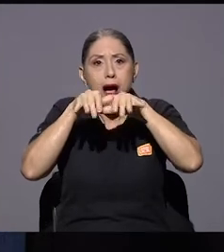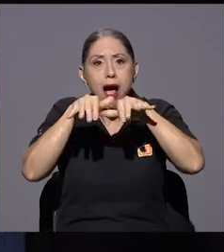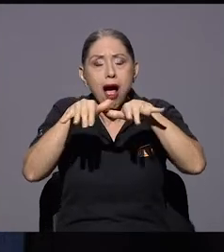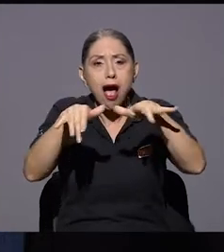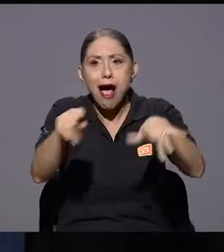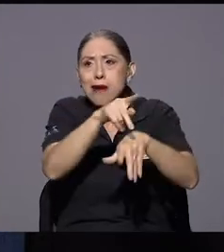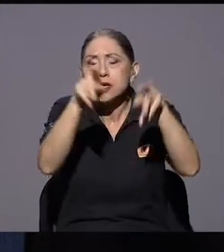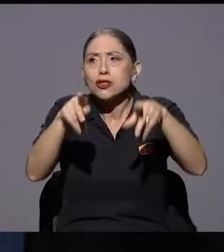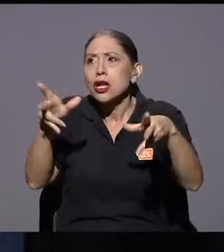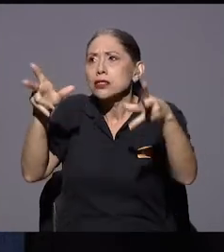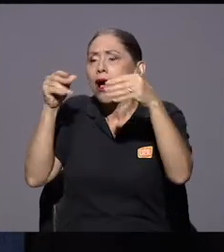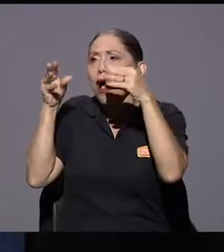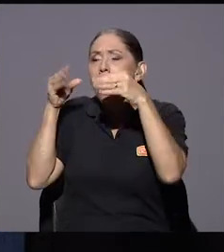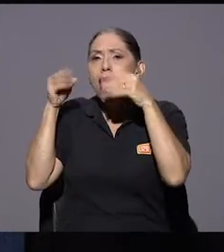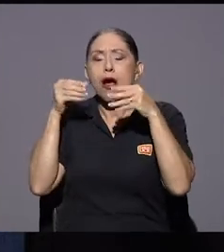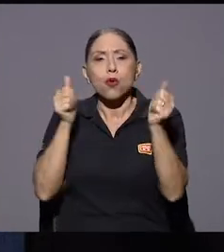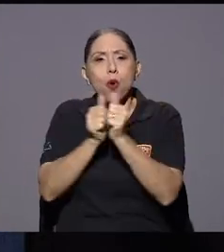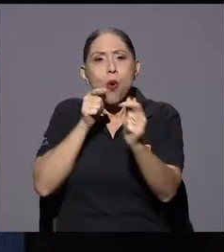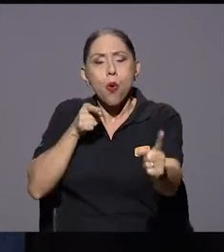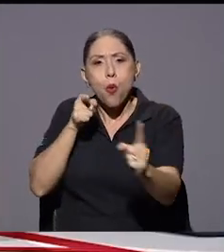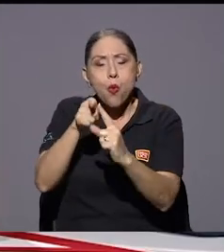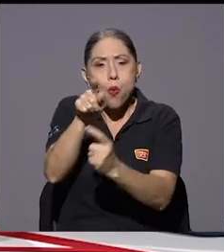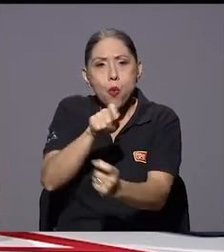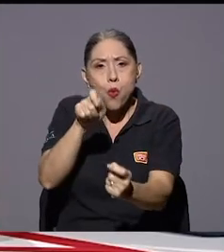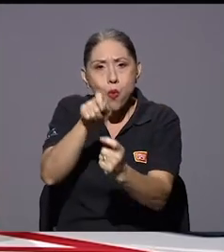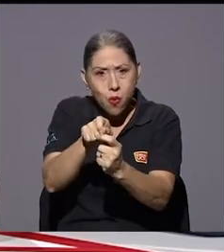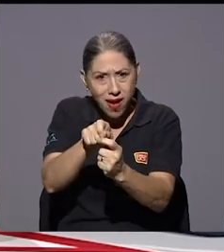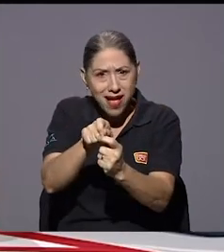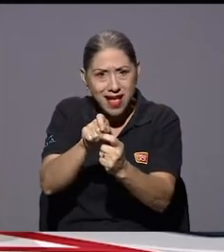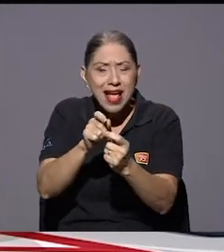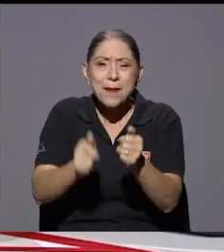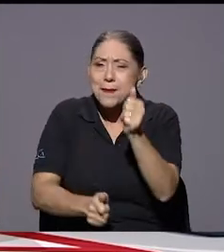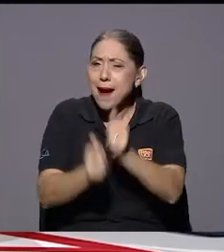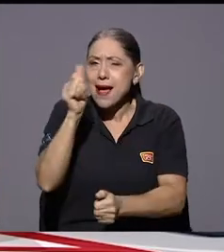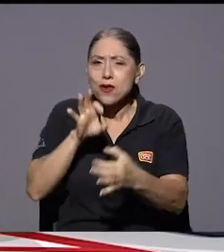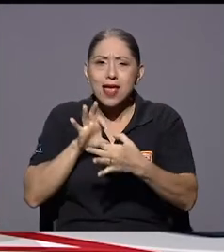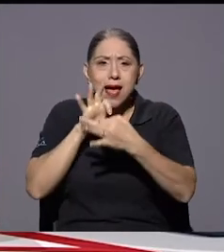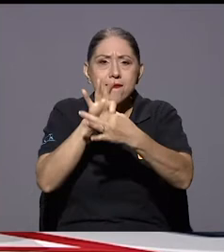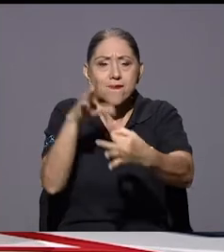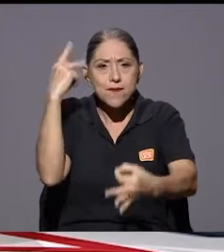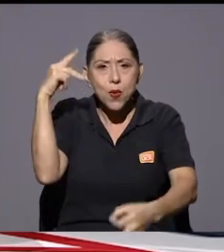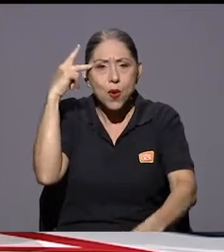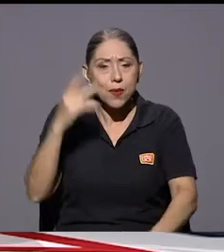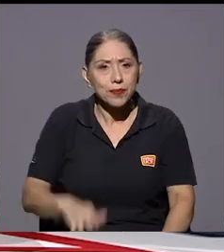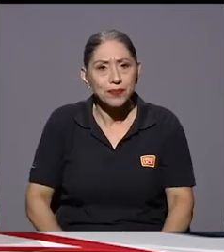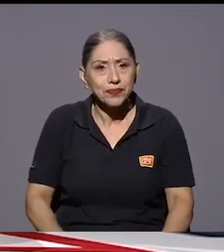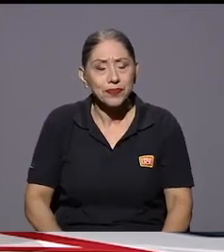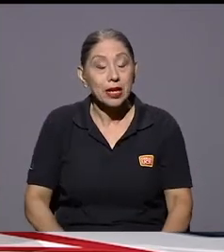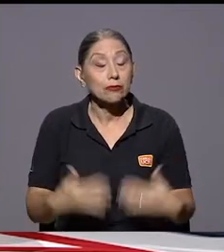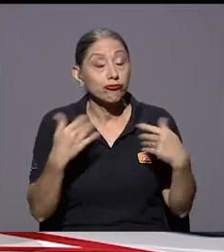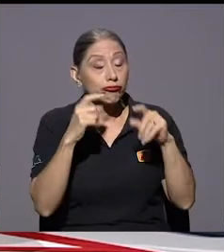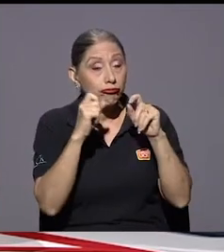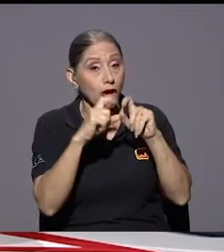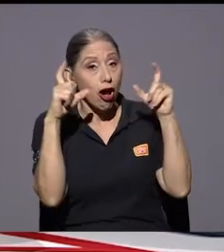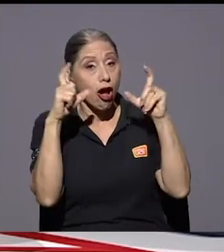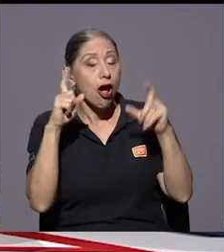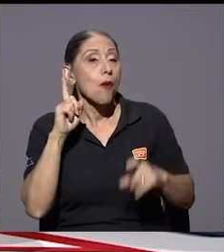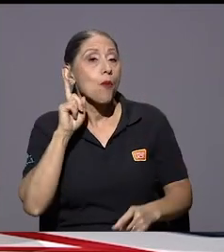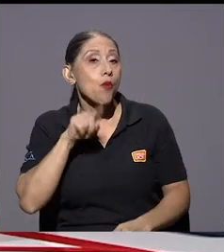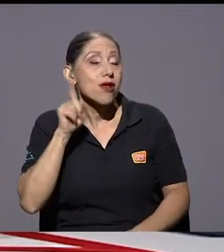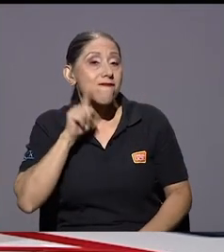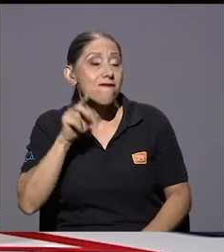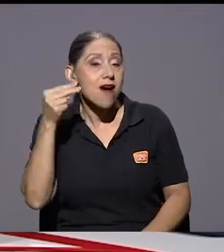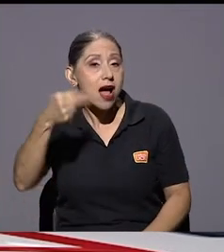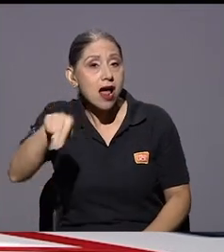conseguir objetivos específicos en la mayoría de los casos ligados a temas políticos Que increíble Gustavo, verdad? porque las noticias